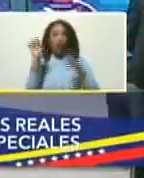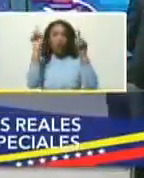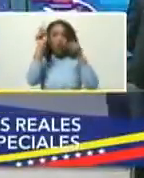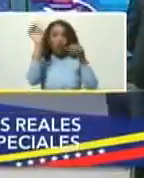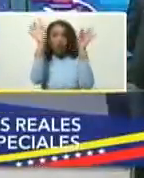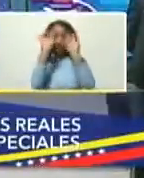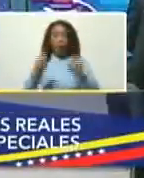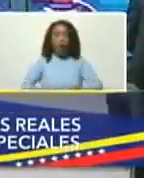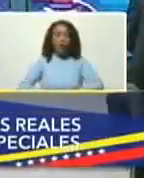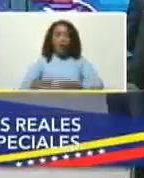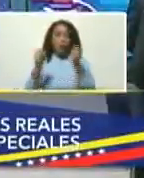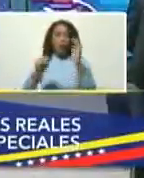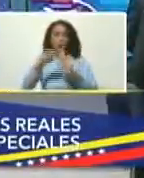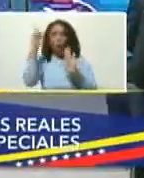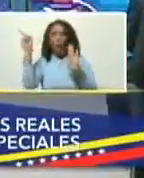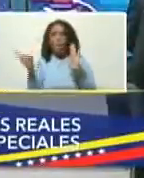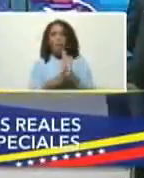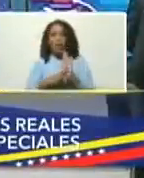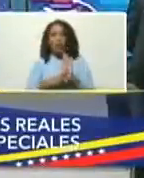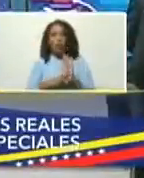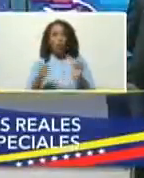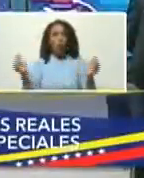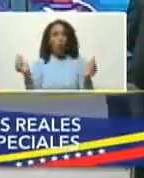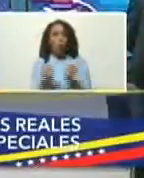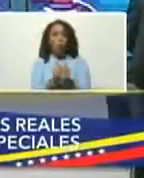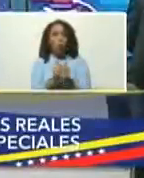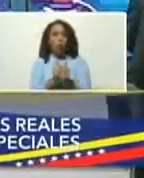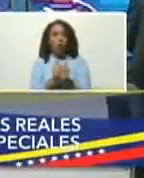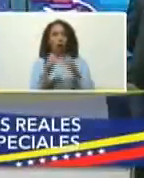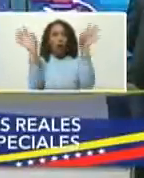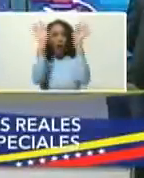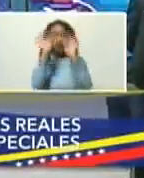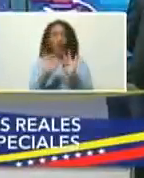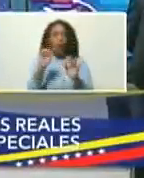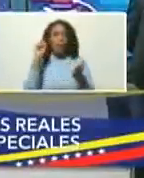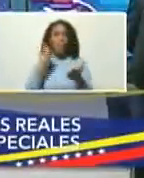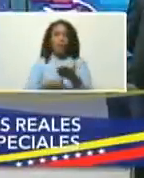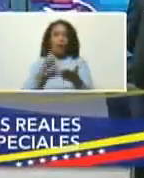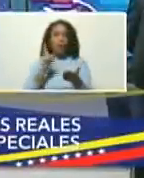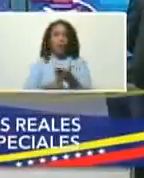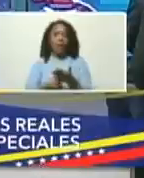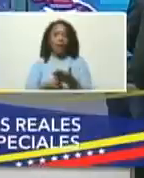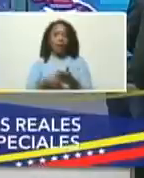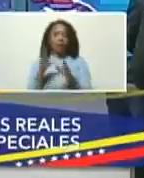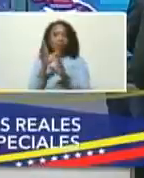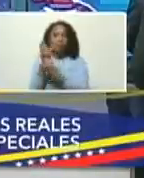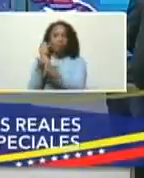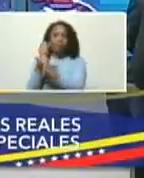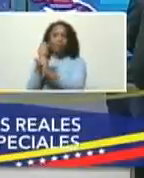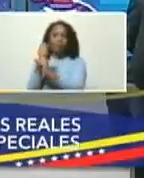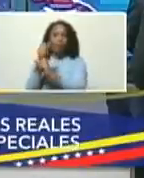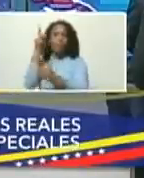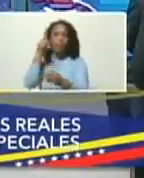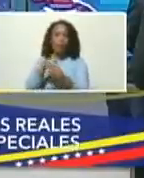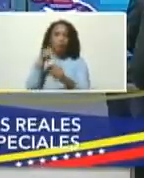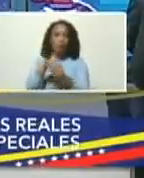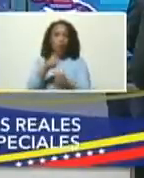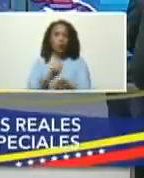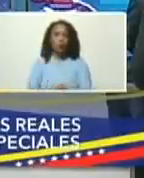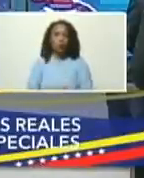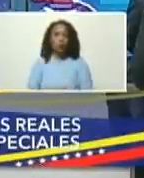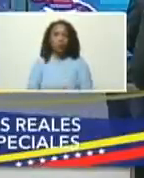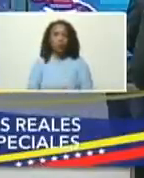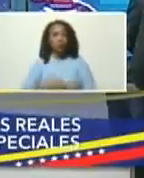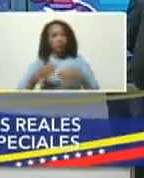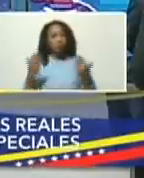definitivamente con el modelo rentista dependiente petrolero y